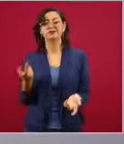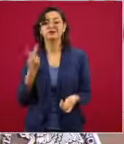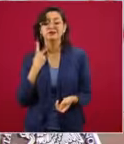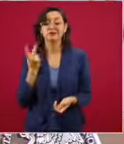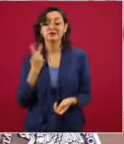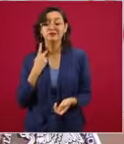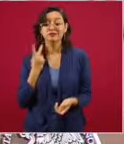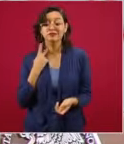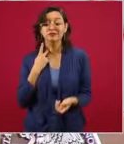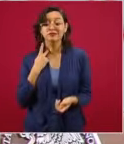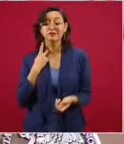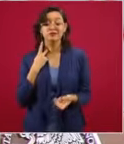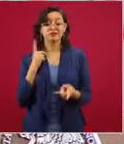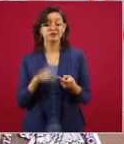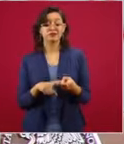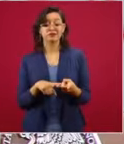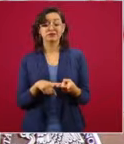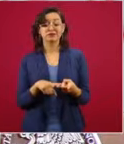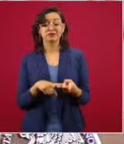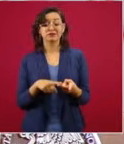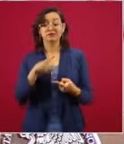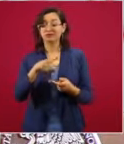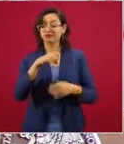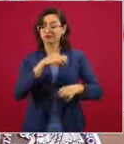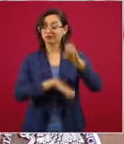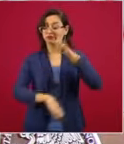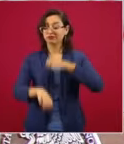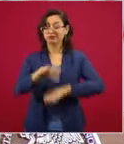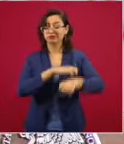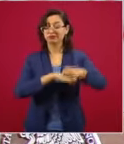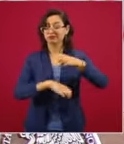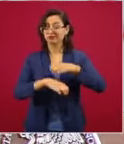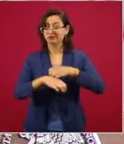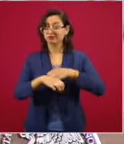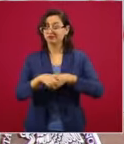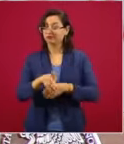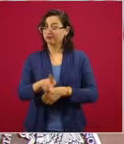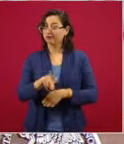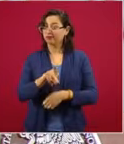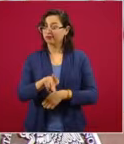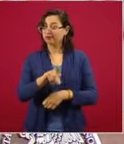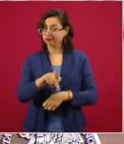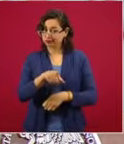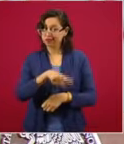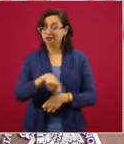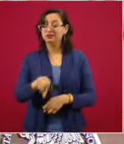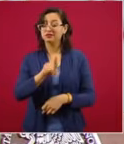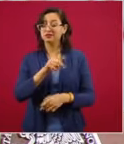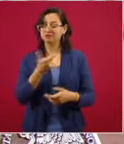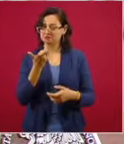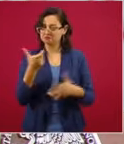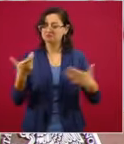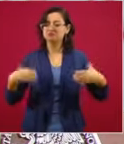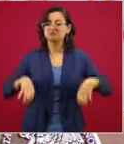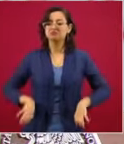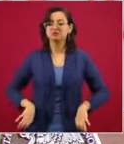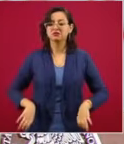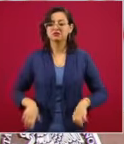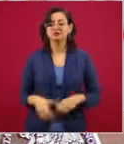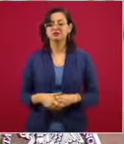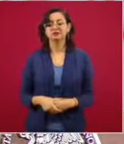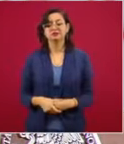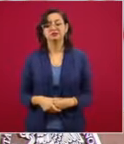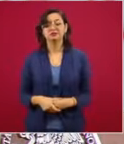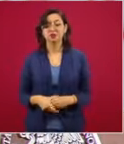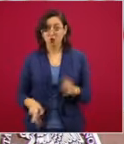malos empresarios, ya no